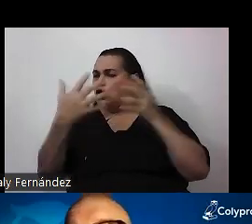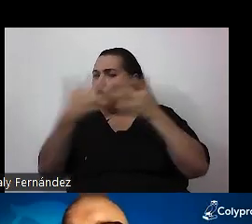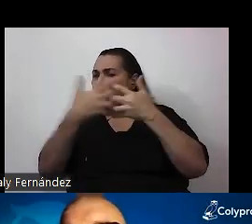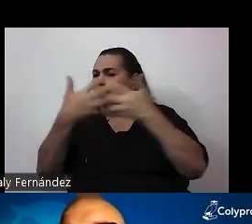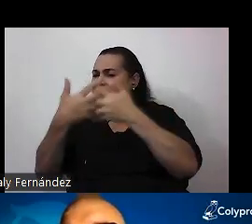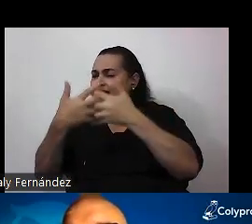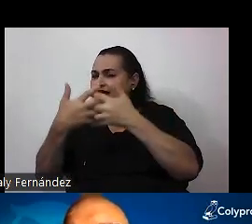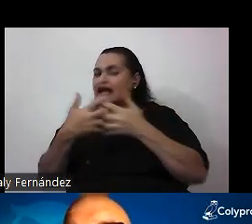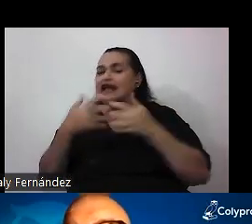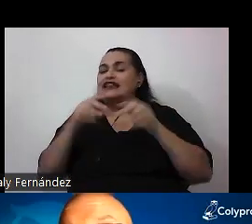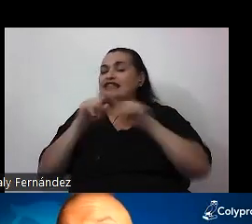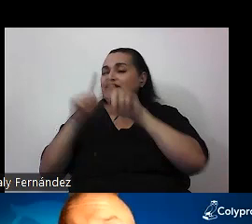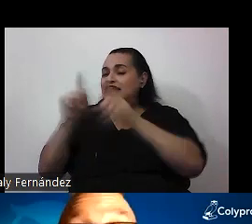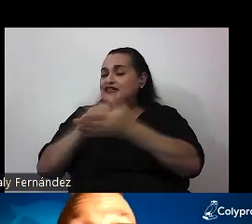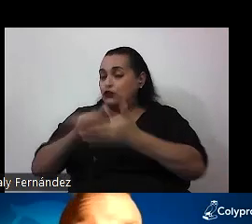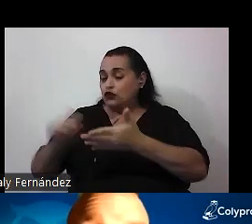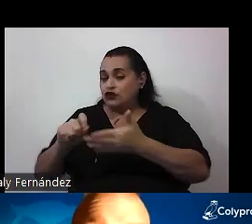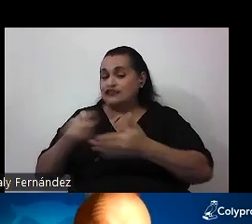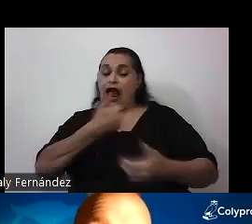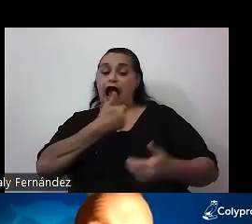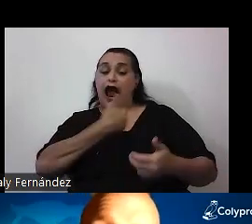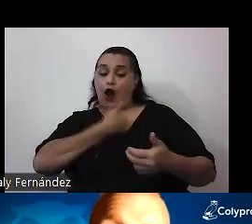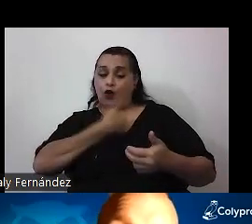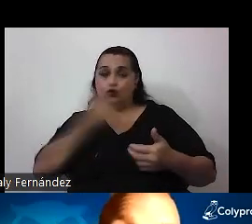pensamiento crítico es el pensamiento autorregulado,